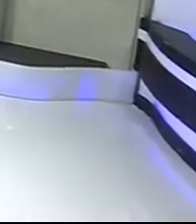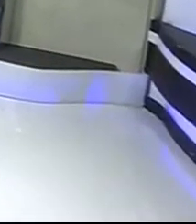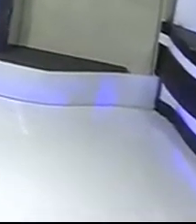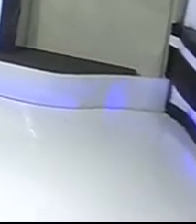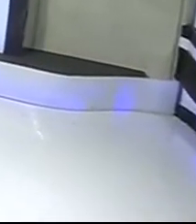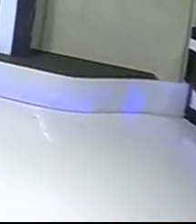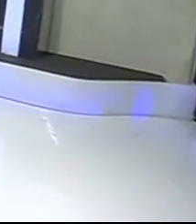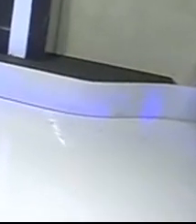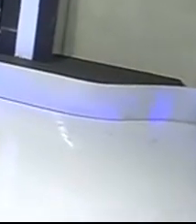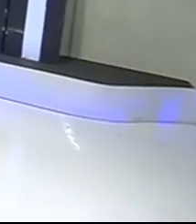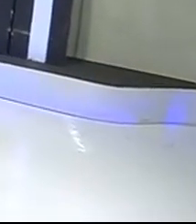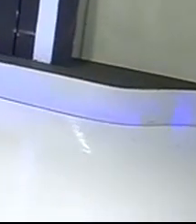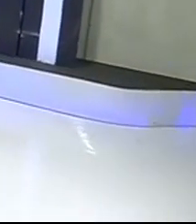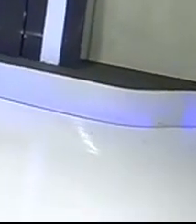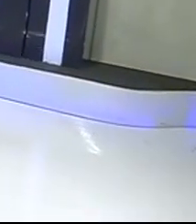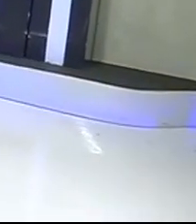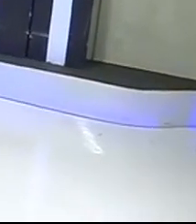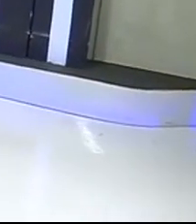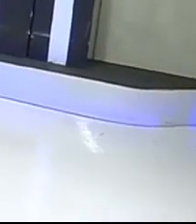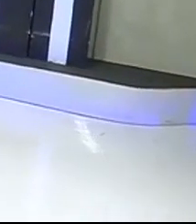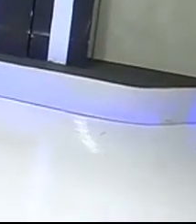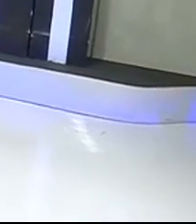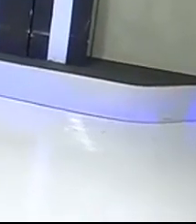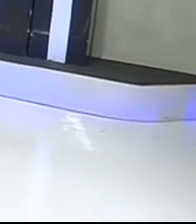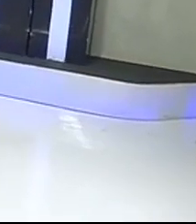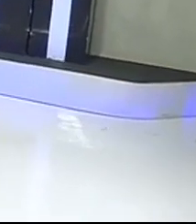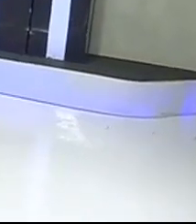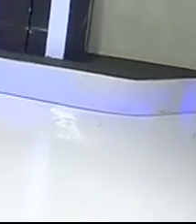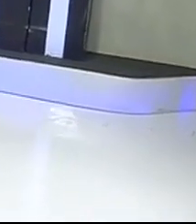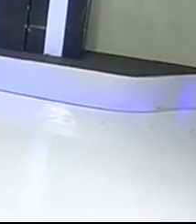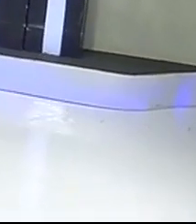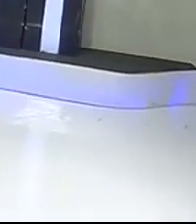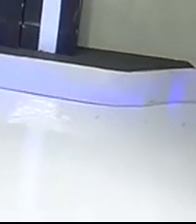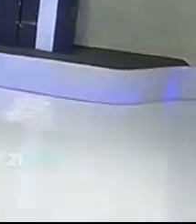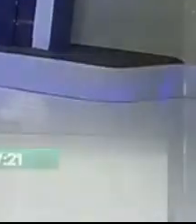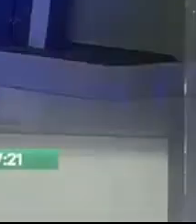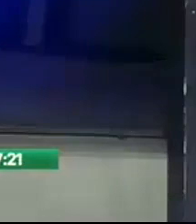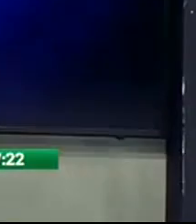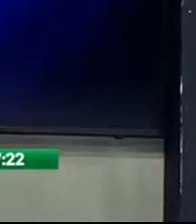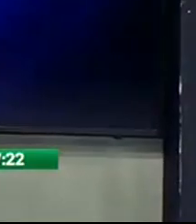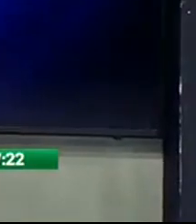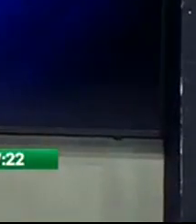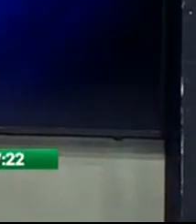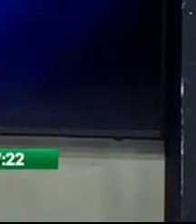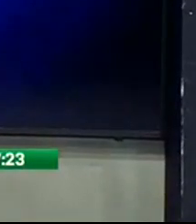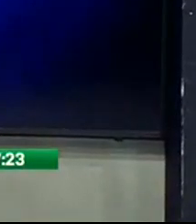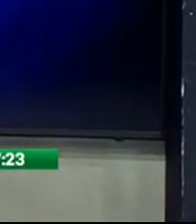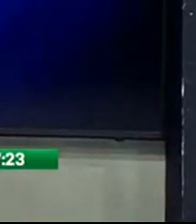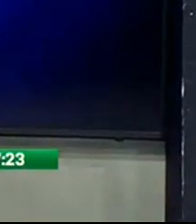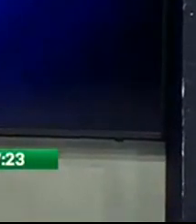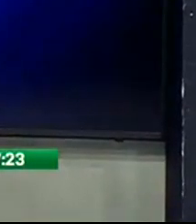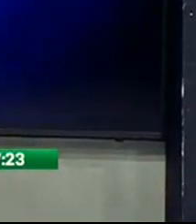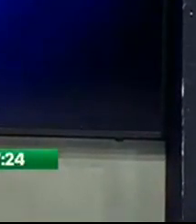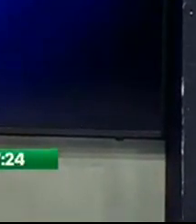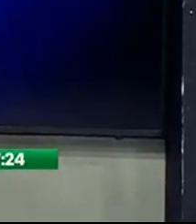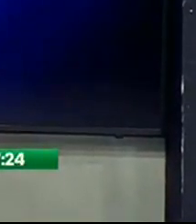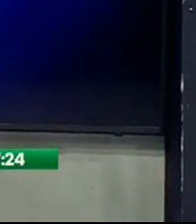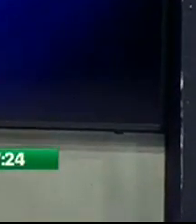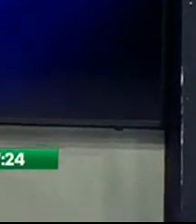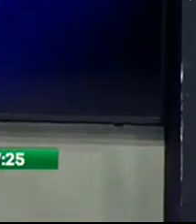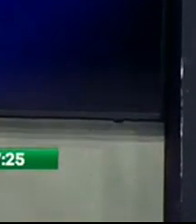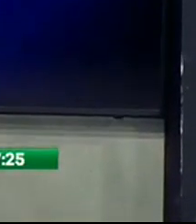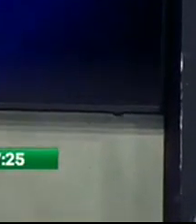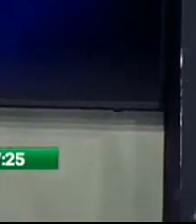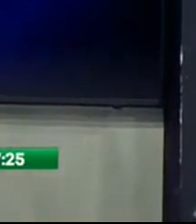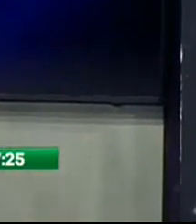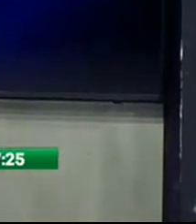Mucha atención, el CNE efectuó el debate dos mil veintitrés con los candidatos a la prefectura del Guayas en el que dieron a conocer los distintos